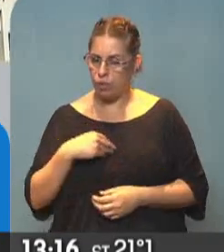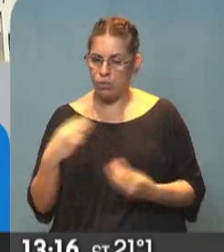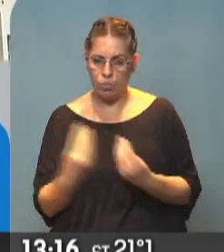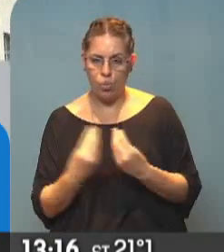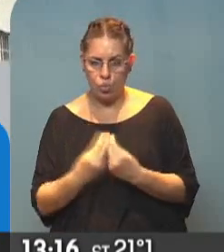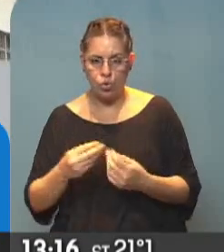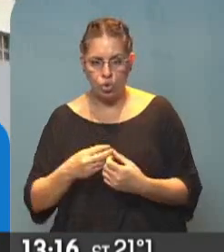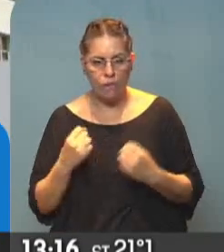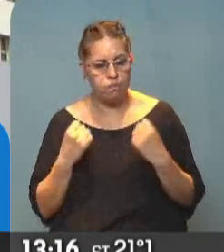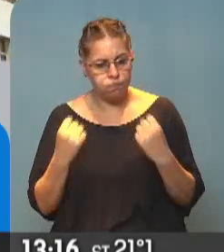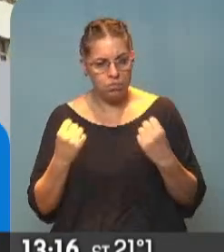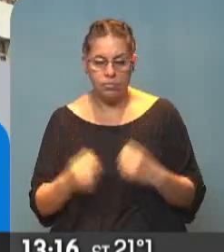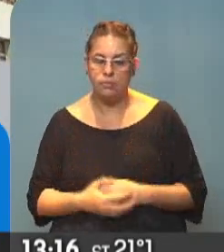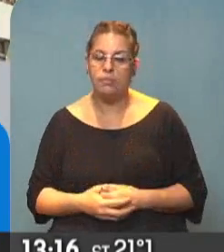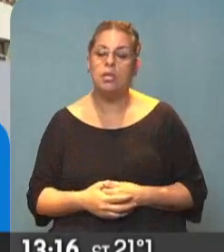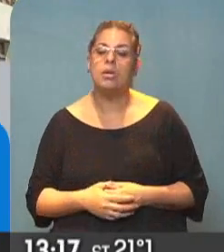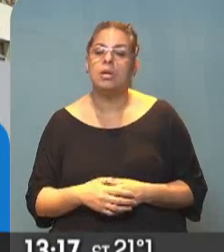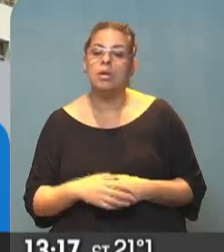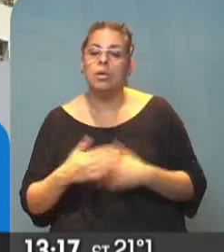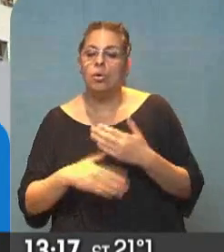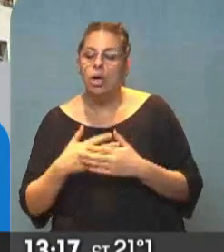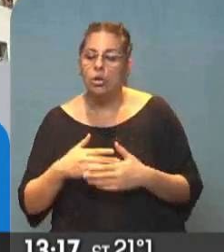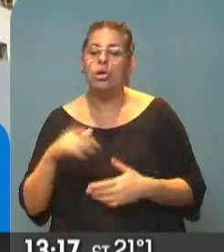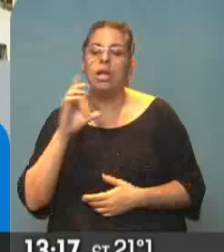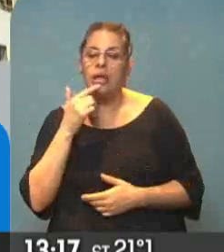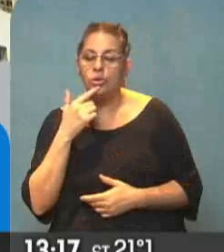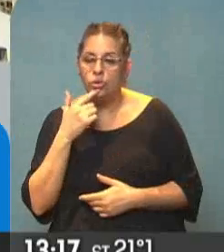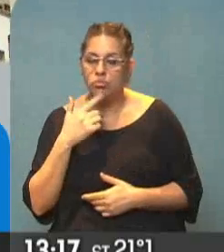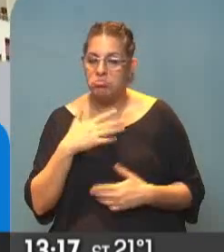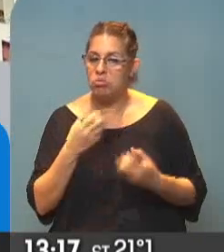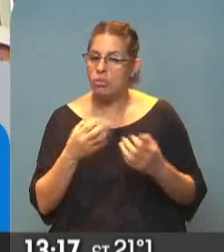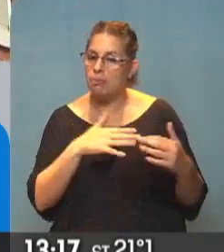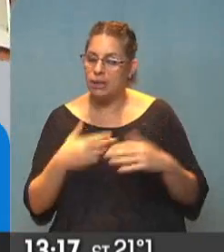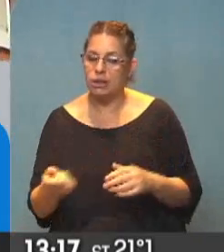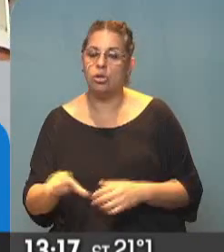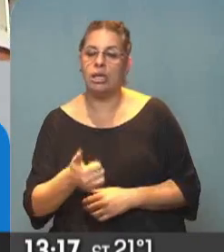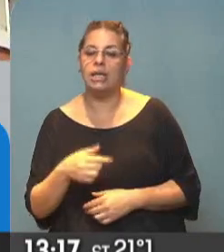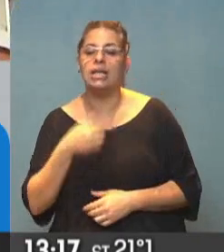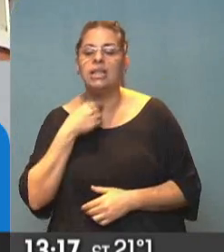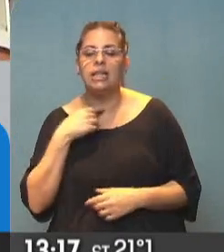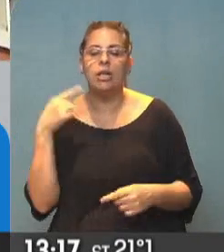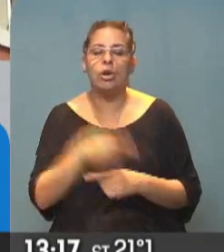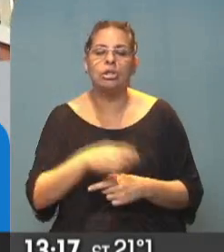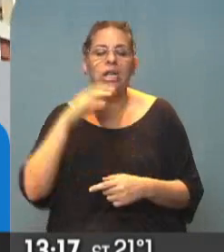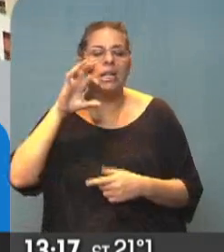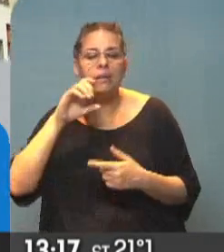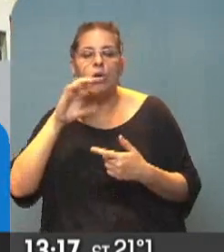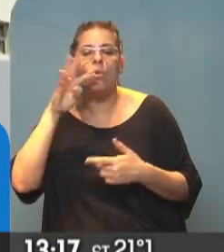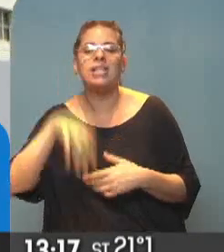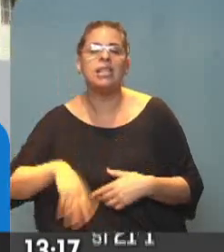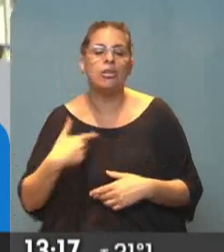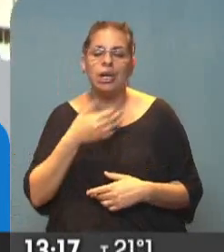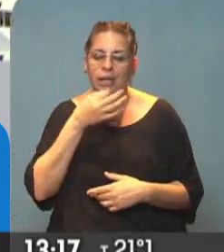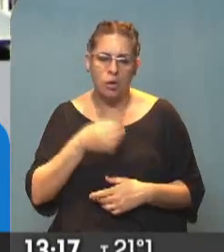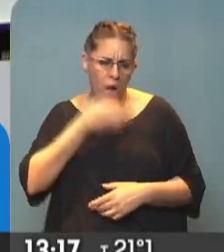garra. Jugó a los Lanús y lo ganó a los Lanús. Bueno, a ver, ¿contra quién querés jugar? ¿Contra Gremio o contra el Barcelona? O ya da lo mismo.